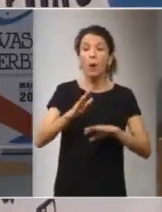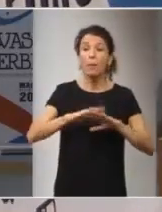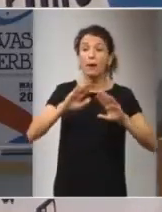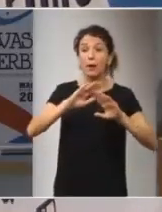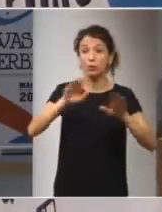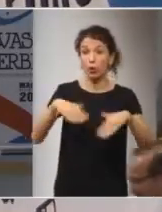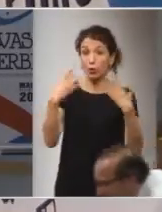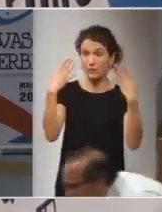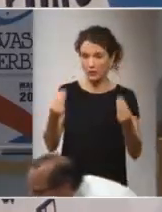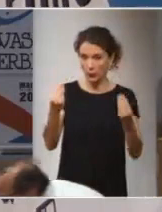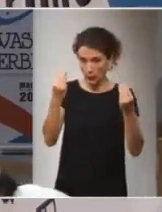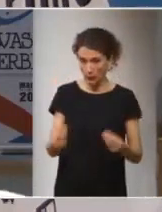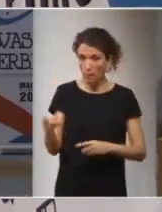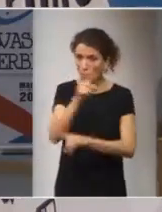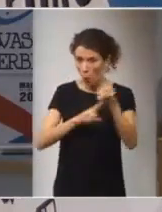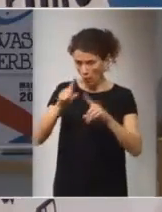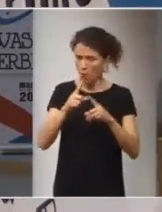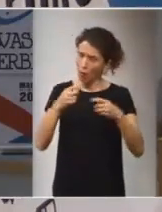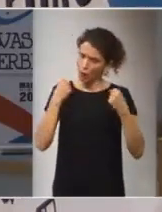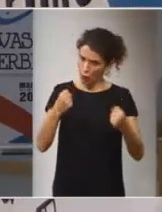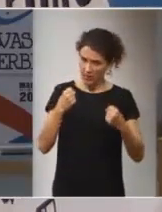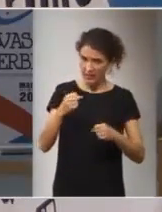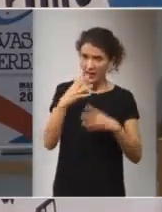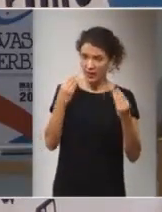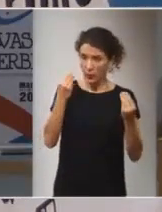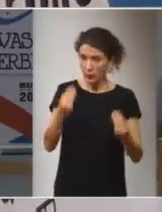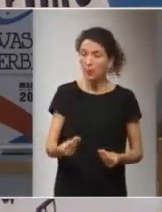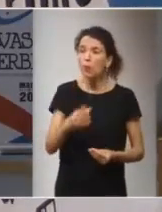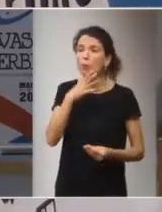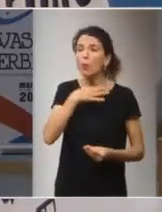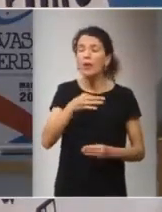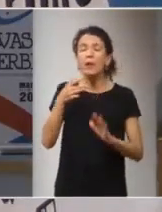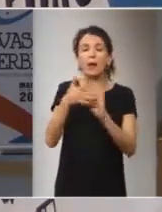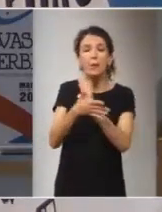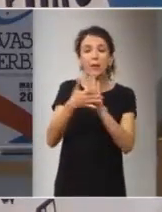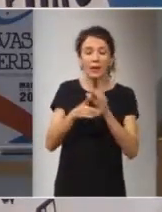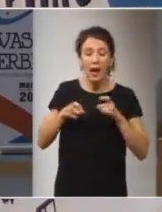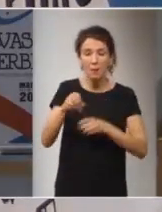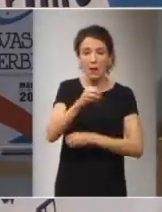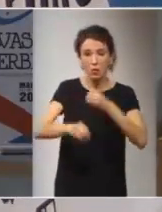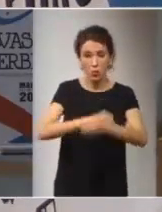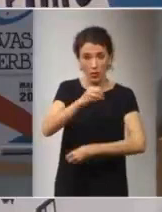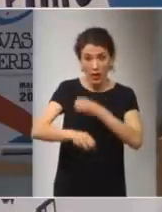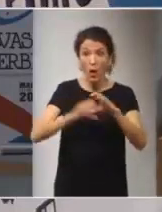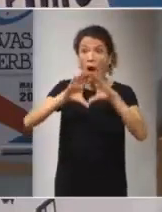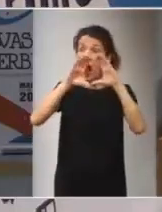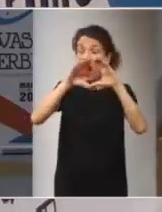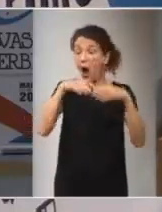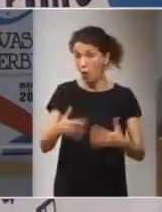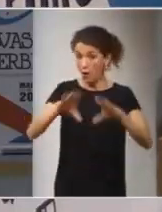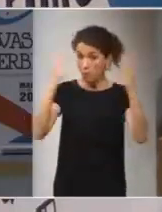entendamos la dimensión del problema, puedes explicar el peligro que representan las armas nucleares en el mundo de hoy.